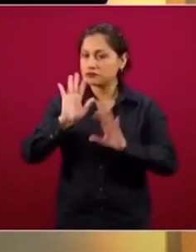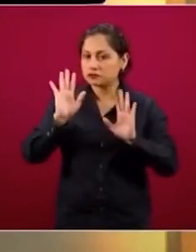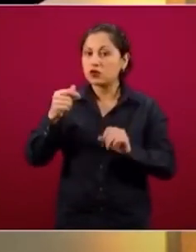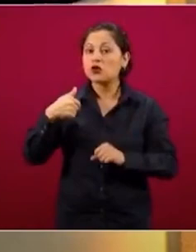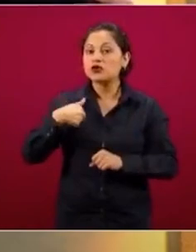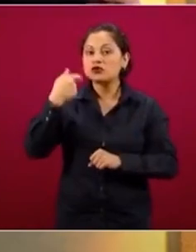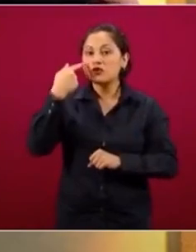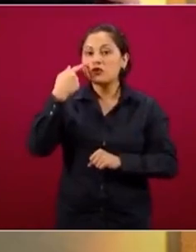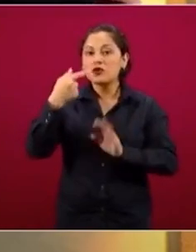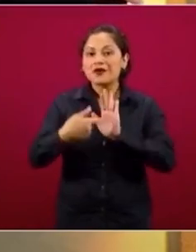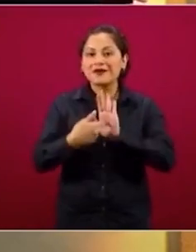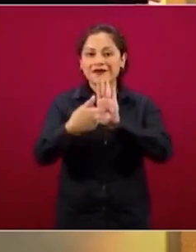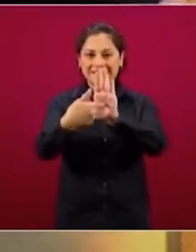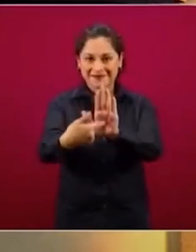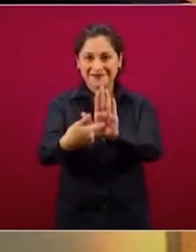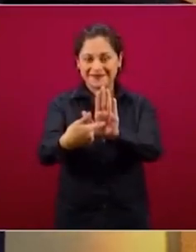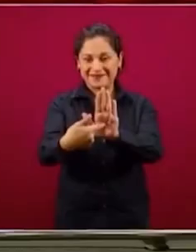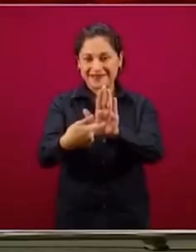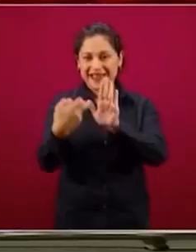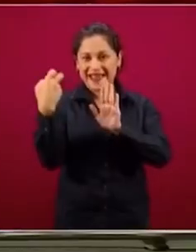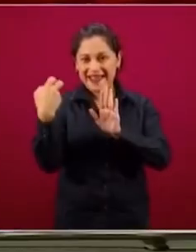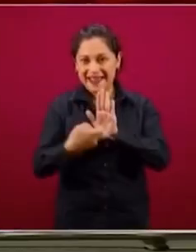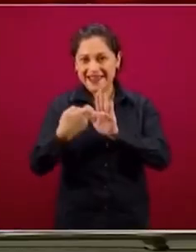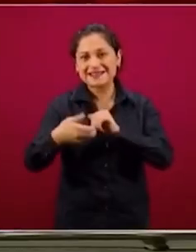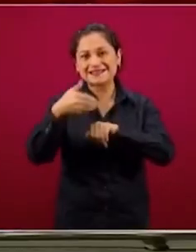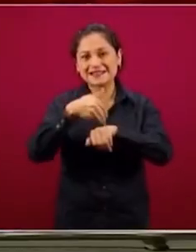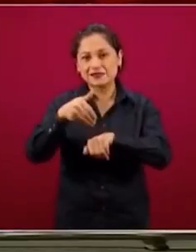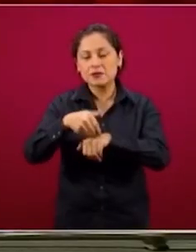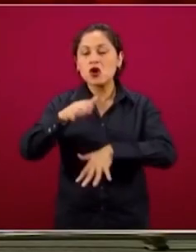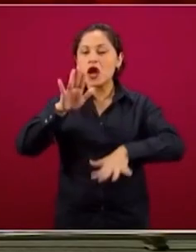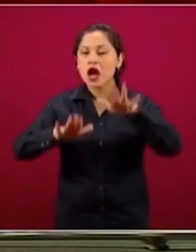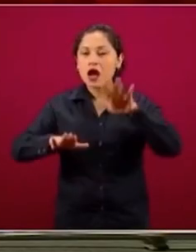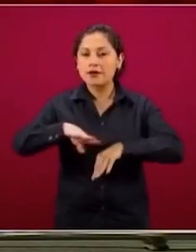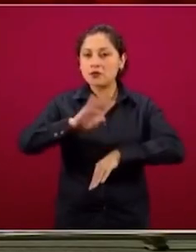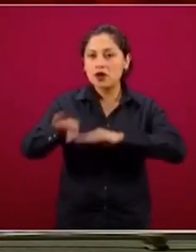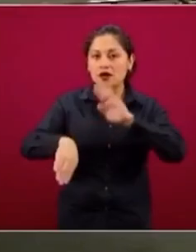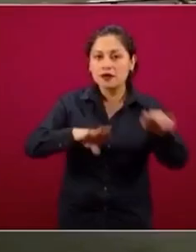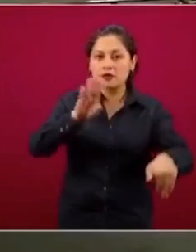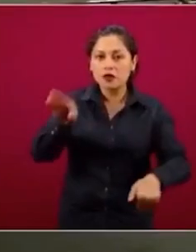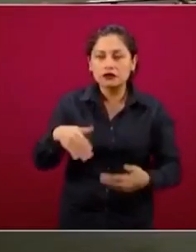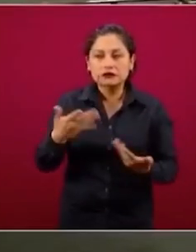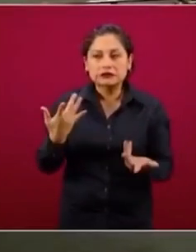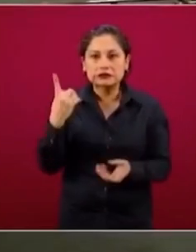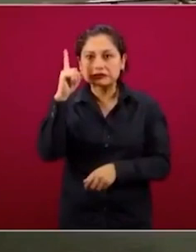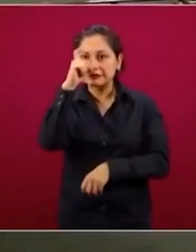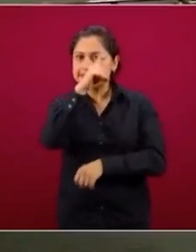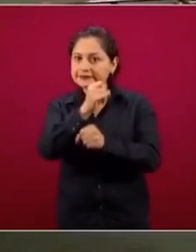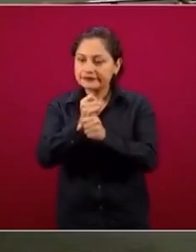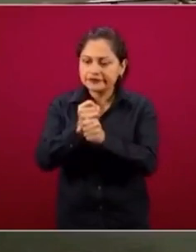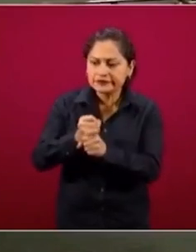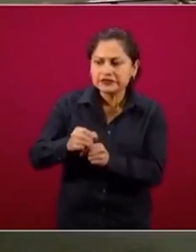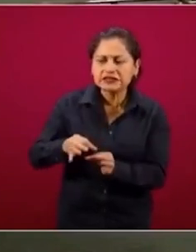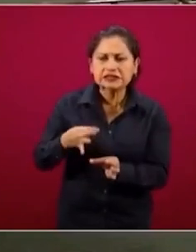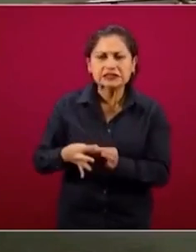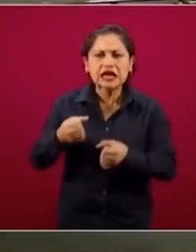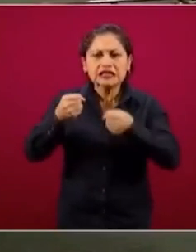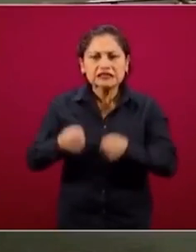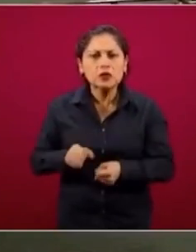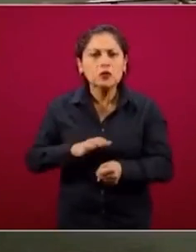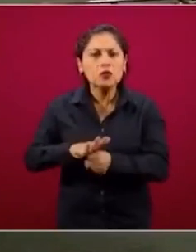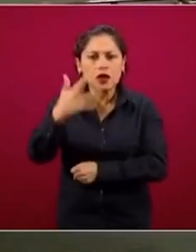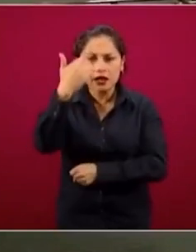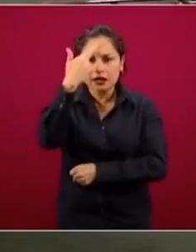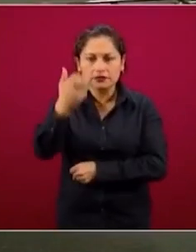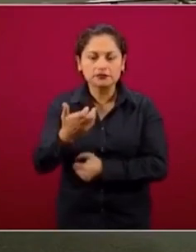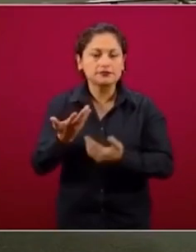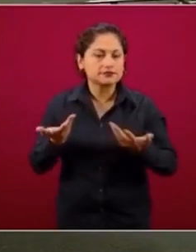conocieran que la gran mayoría siempre quedan no especificadas. Y aquí hago un pequeño paréntesis por aquella inquietud que había de la neumonía